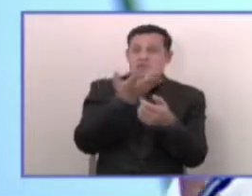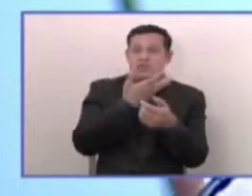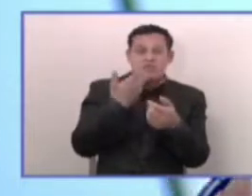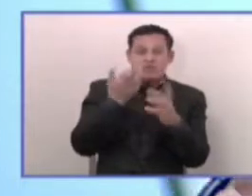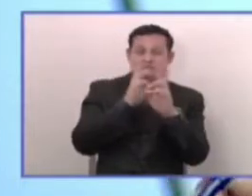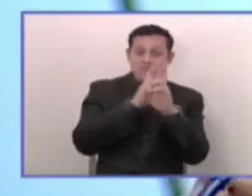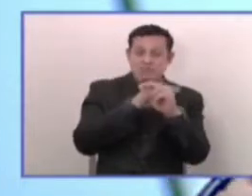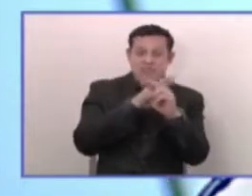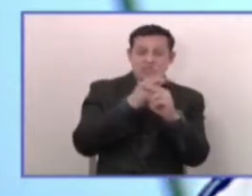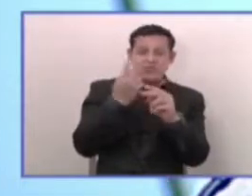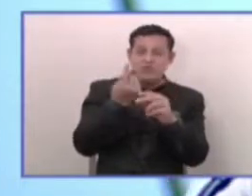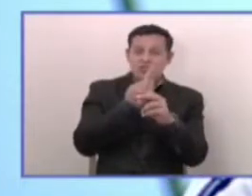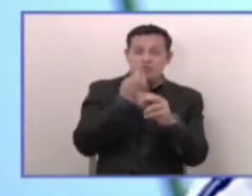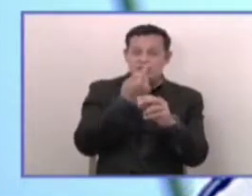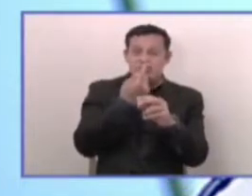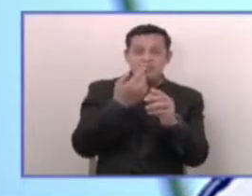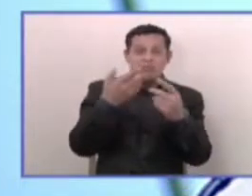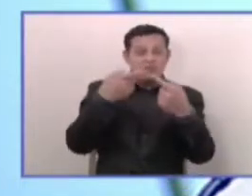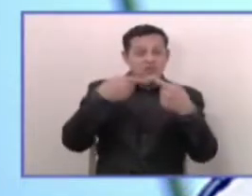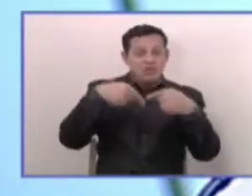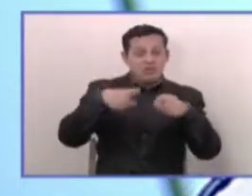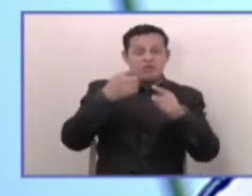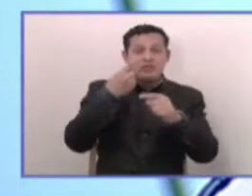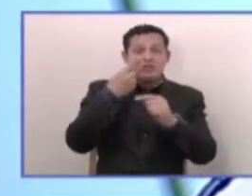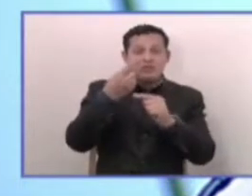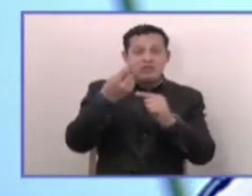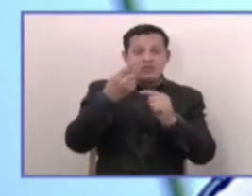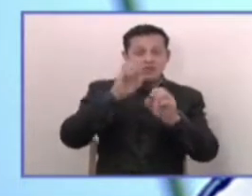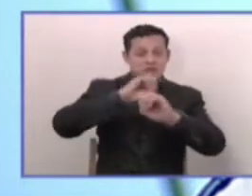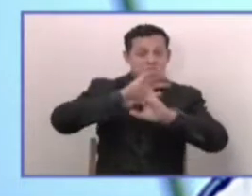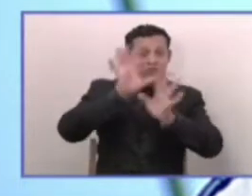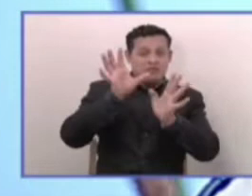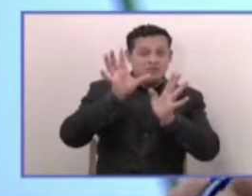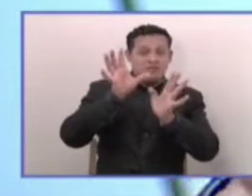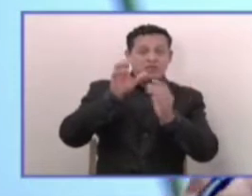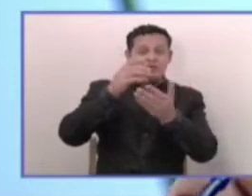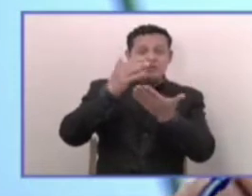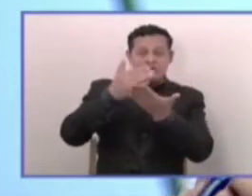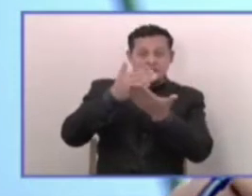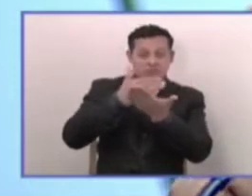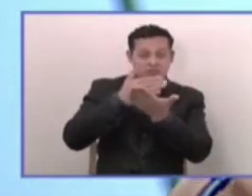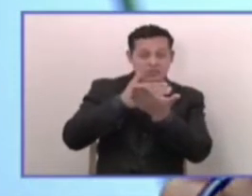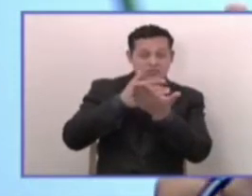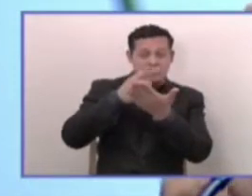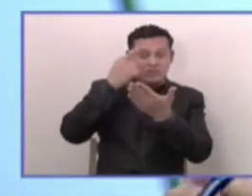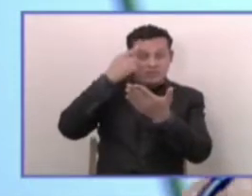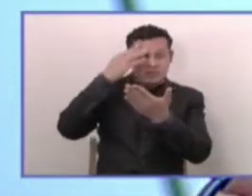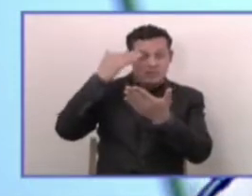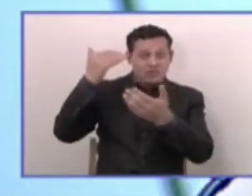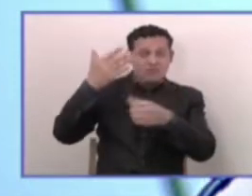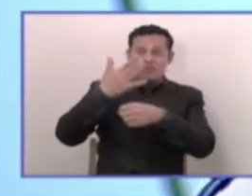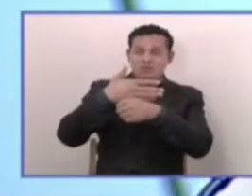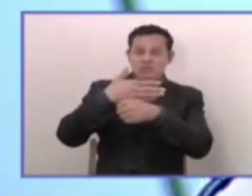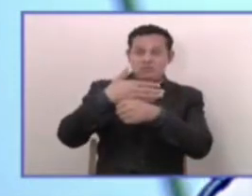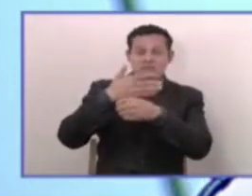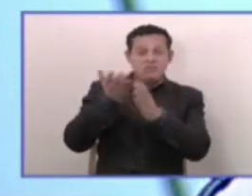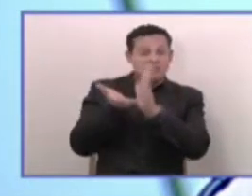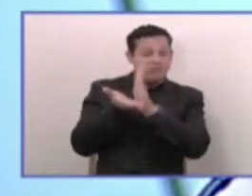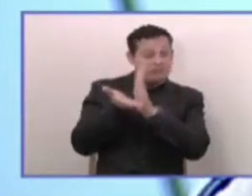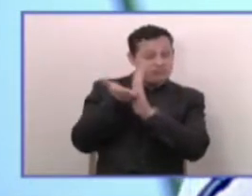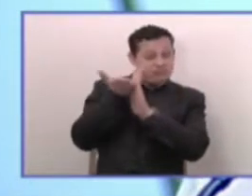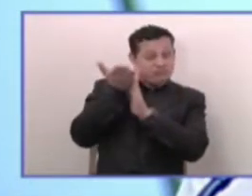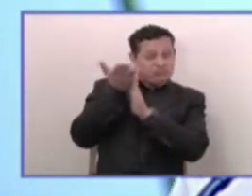reformas, lo único que dejan a la vista es engordar la agenda política electorera que